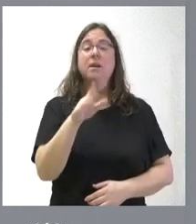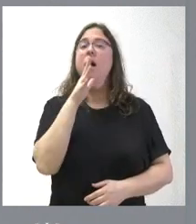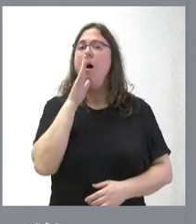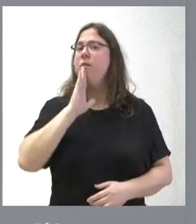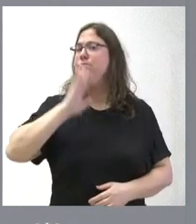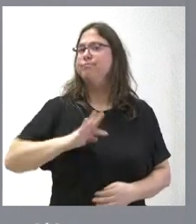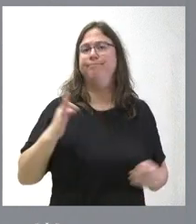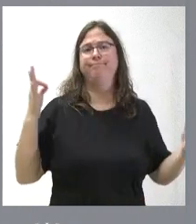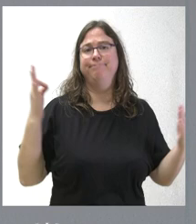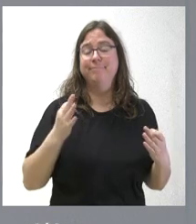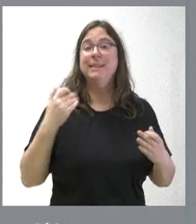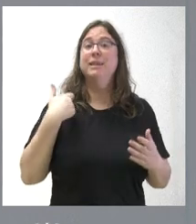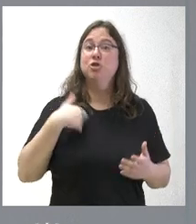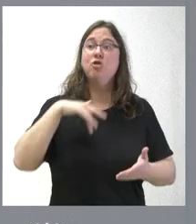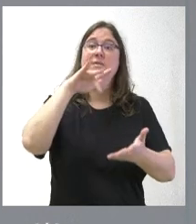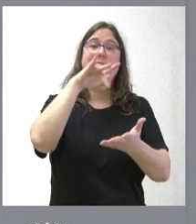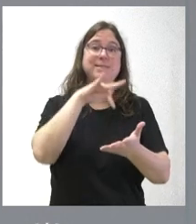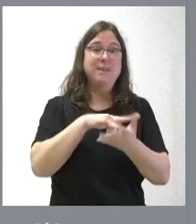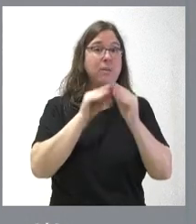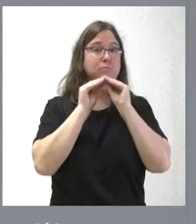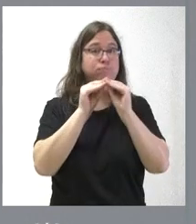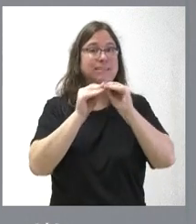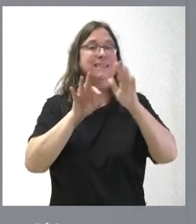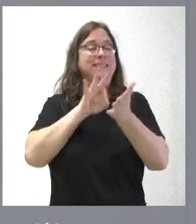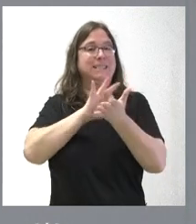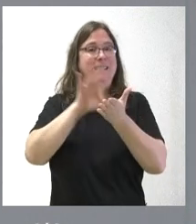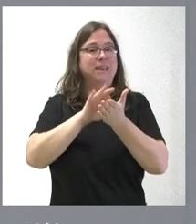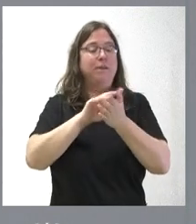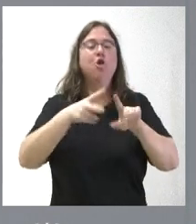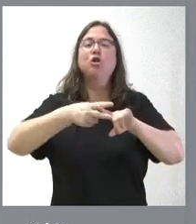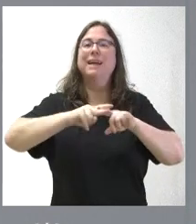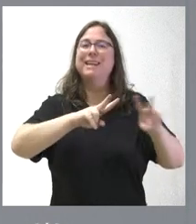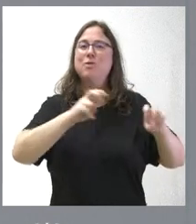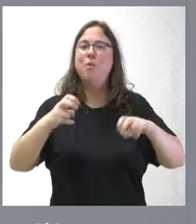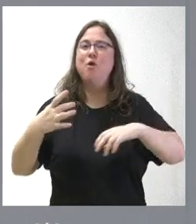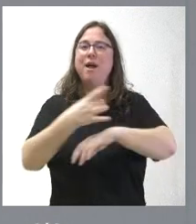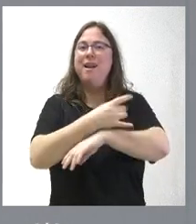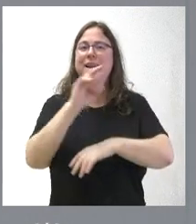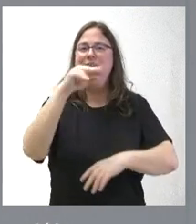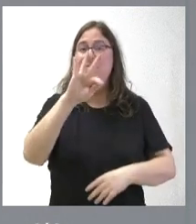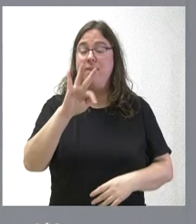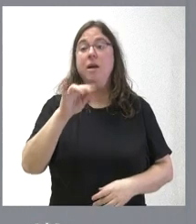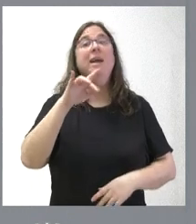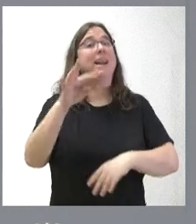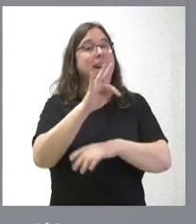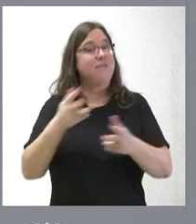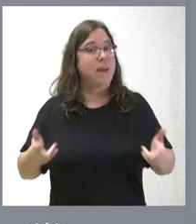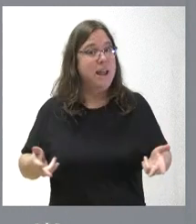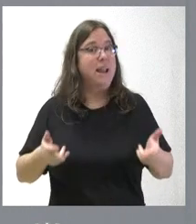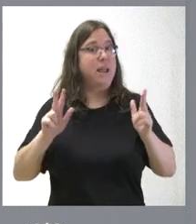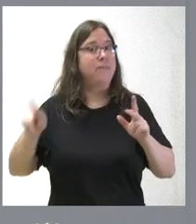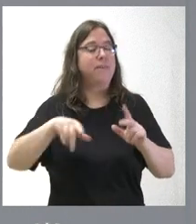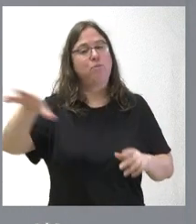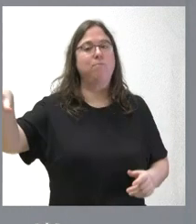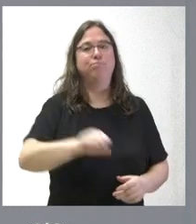es que, una vez que ya se han puesto en servicio los nuevos talleres de Renfe, Renfe libere esos terrenos y Adif los